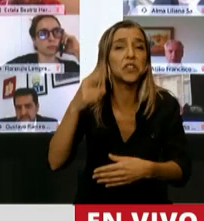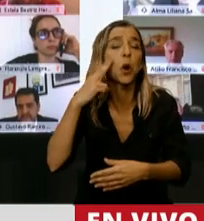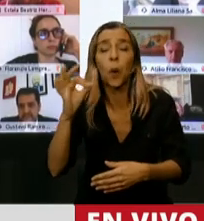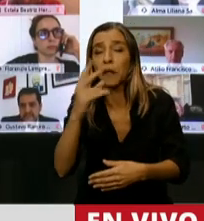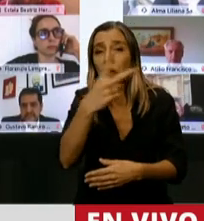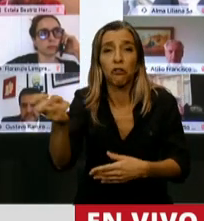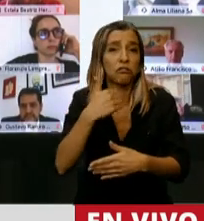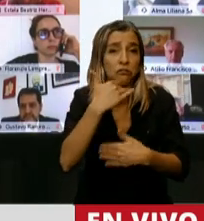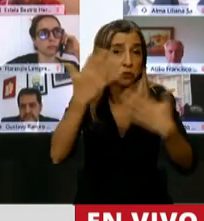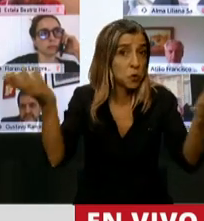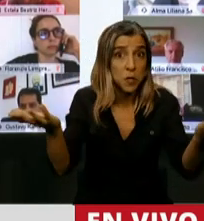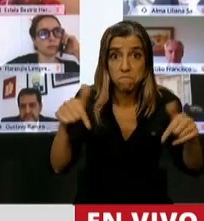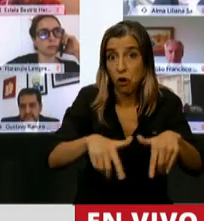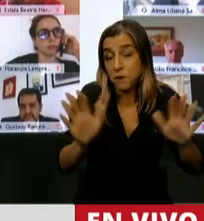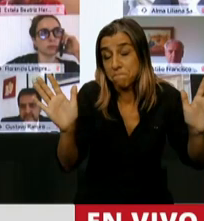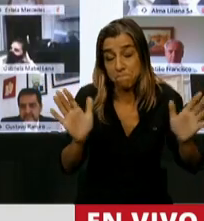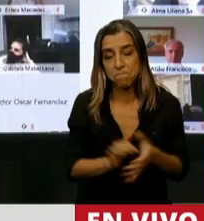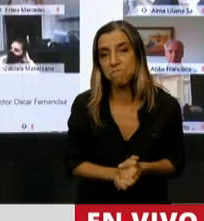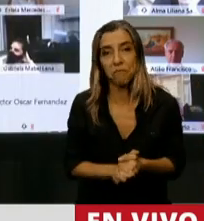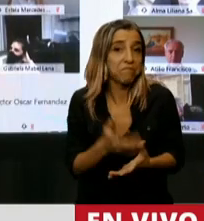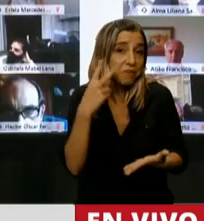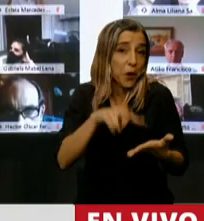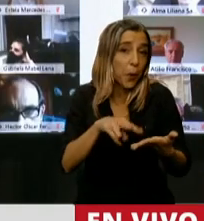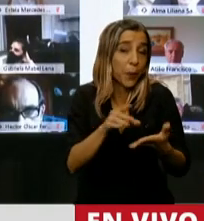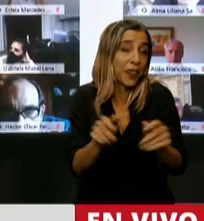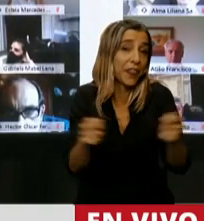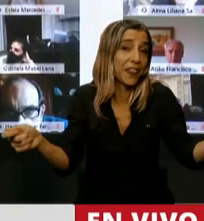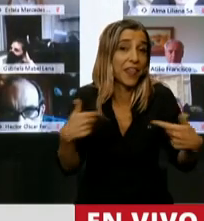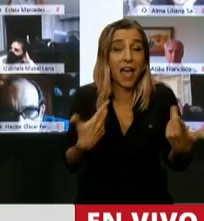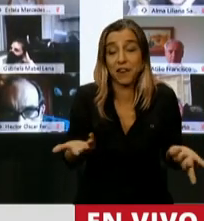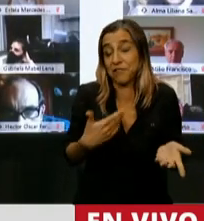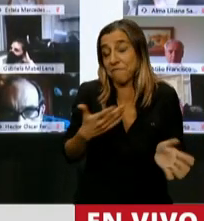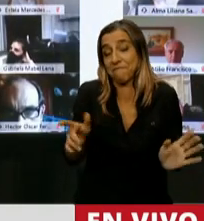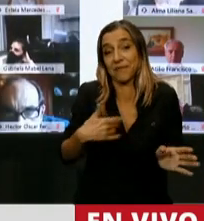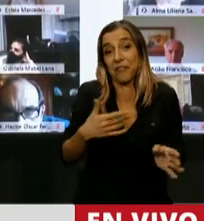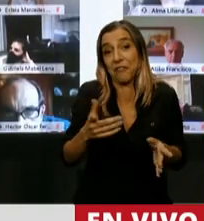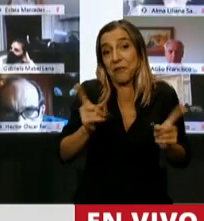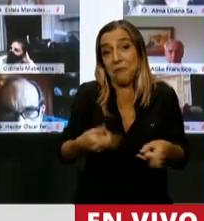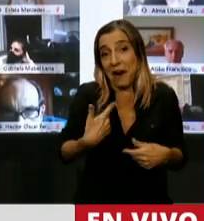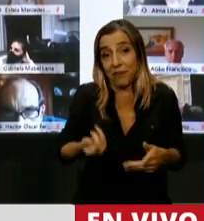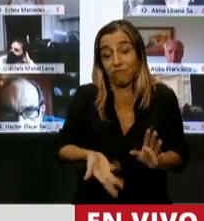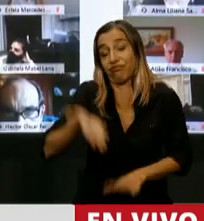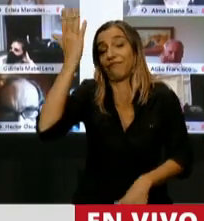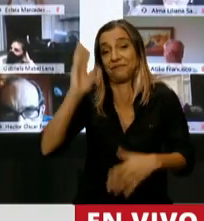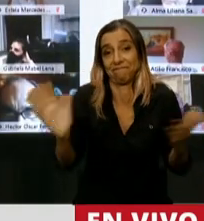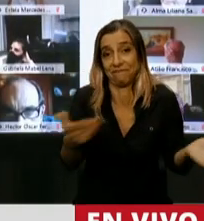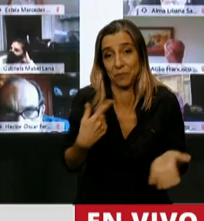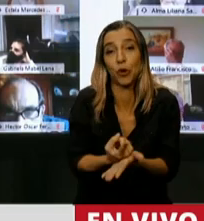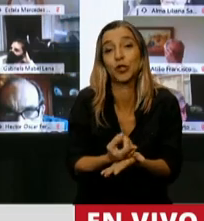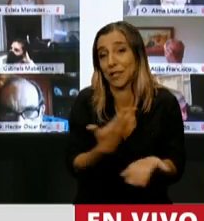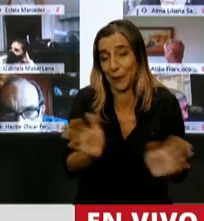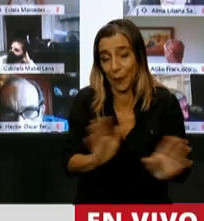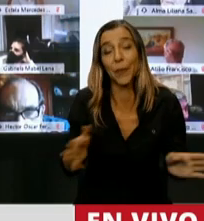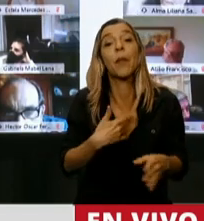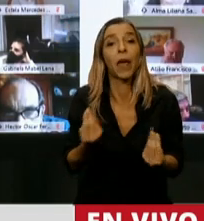200, no sé lo que estará, porque no vi los diarios hace minutos porque tiene una volatilidad tremenda. Para que no se vaya a 300,